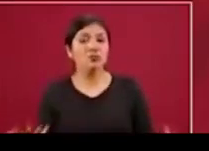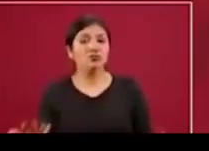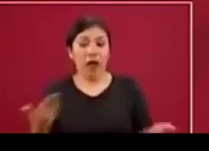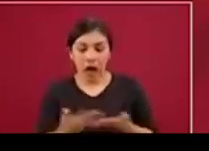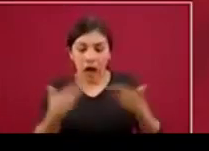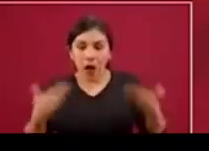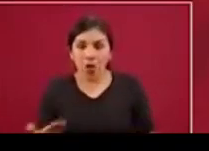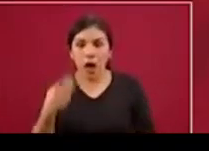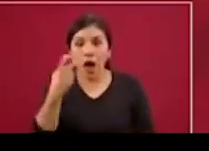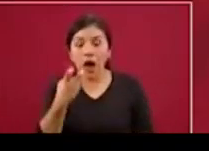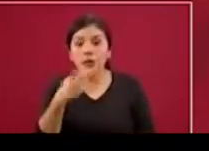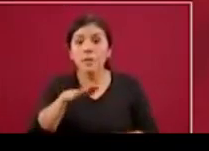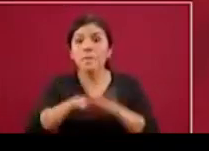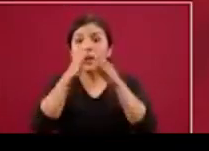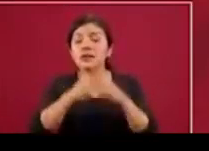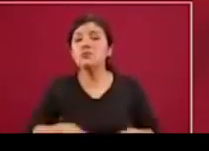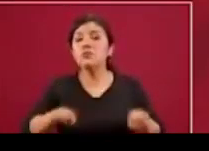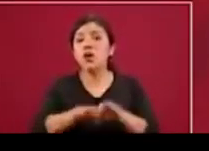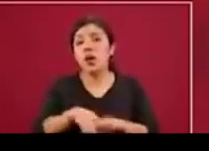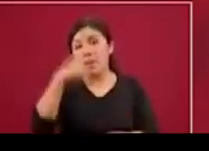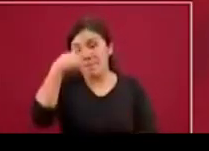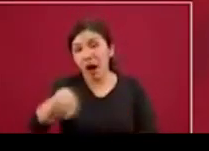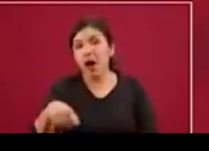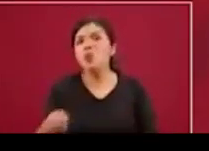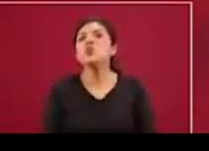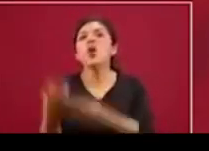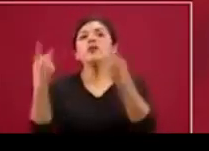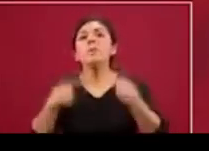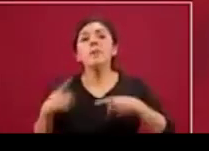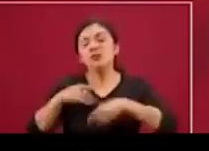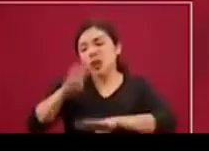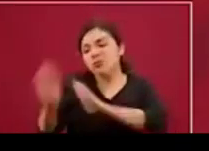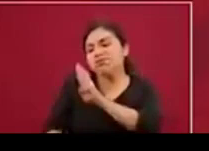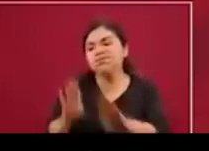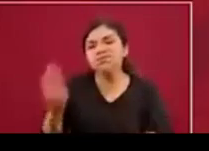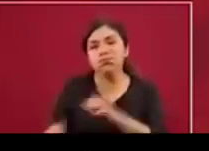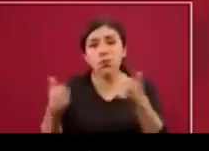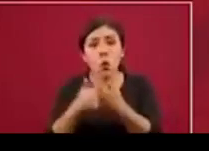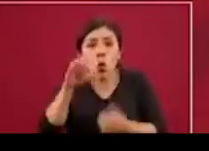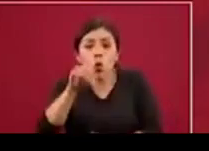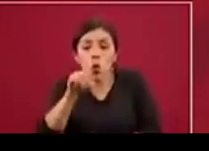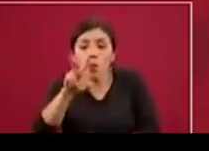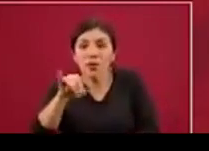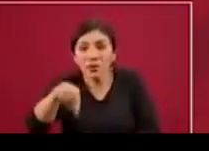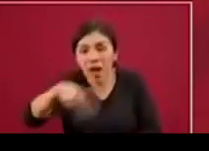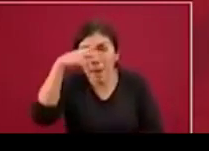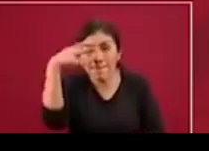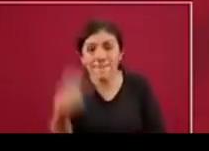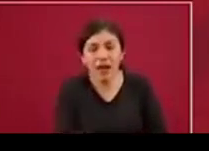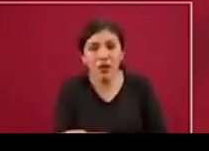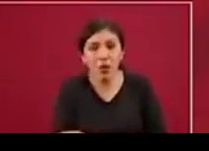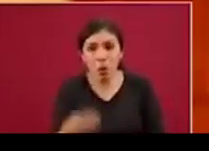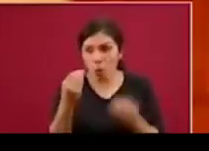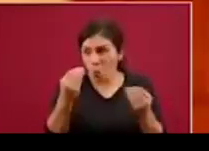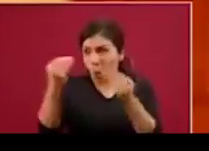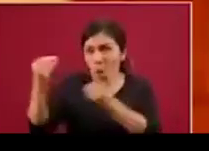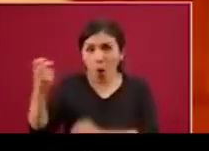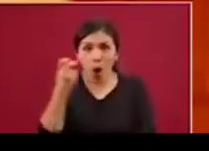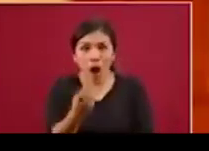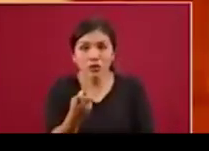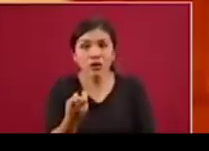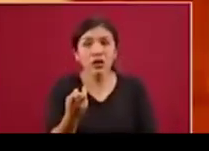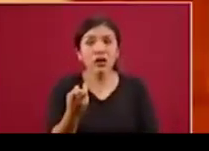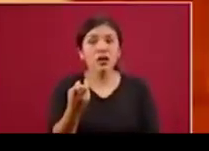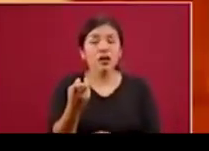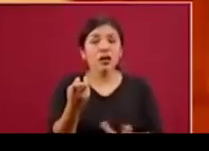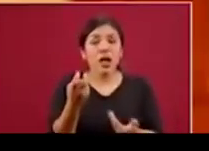son un contribuyente importantísimo de la mortalidad por COVID en México. Varios de estos medios esta